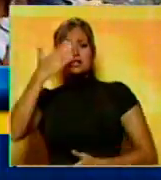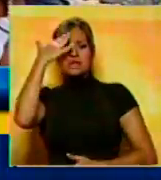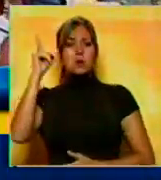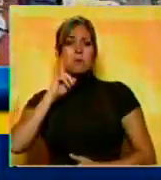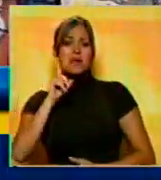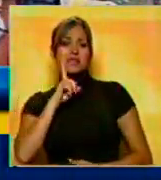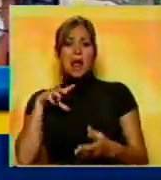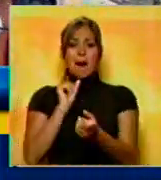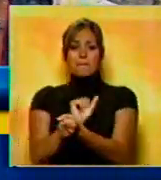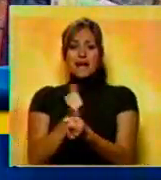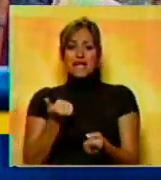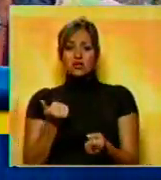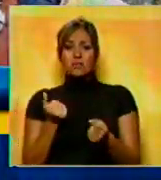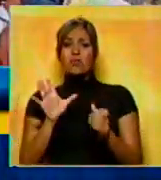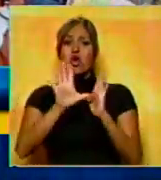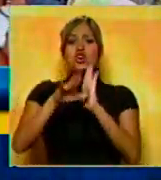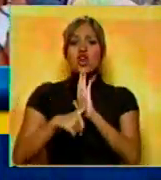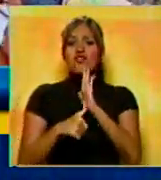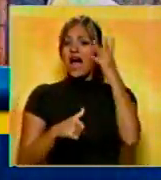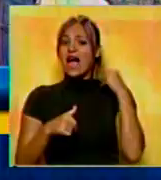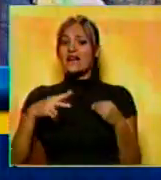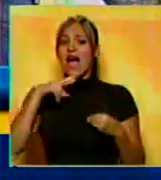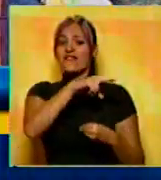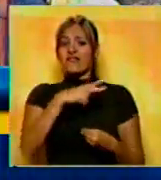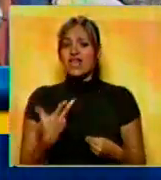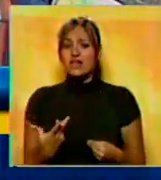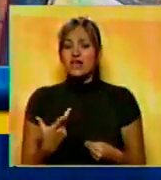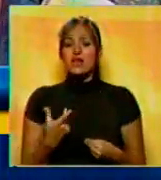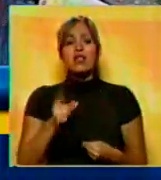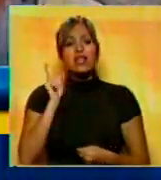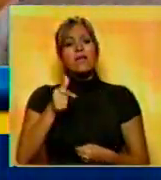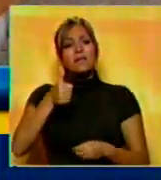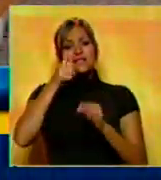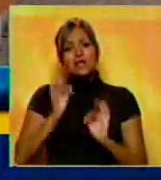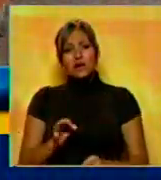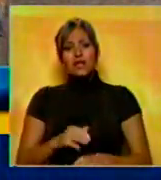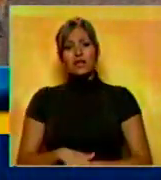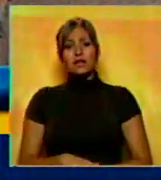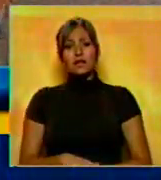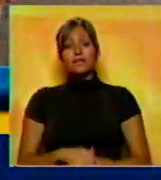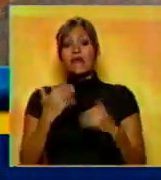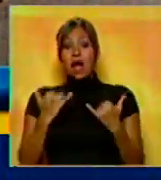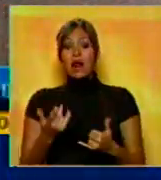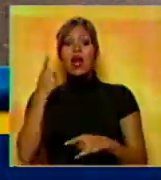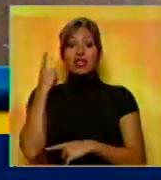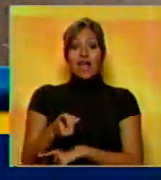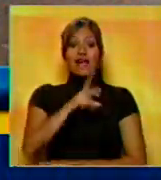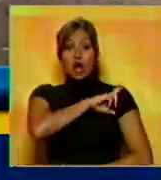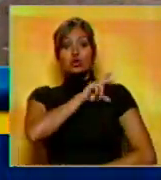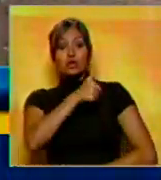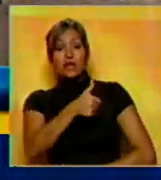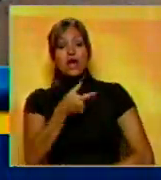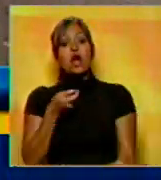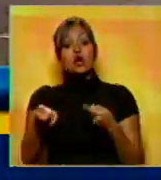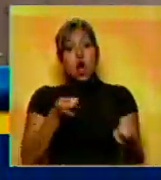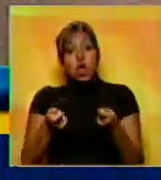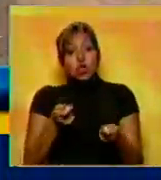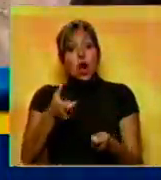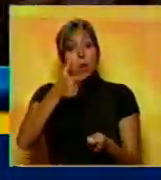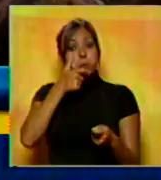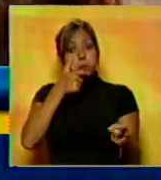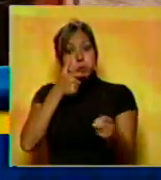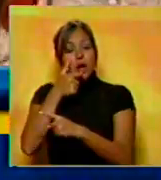mentira, que la van a meter presa. Eso es mentira. Entonces, de verdad, sí pido mucho más seguridad. La comunidad exige a las autoridades el control y la